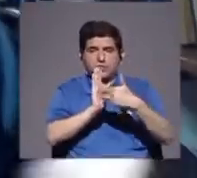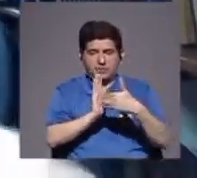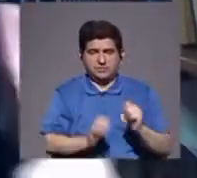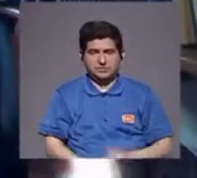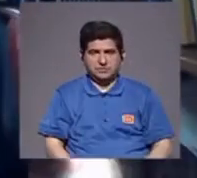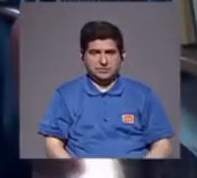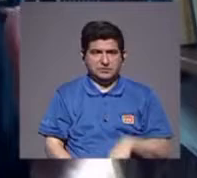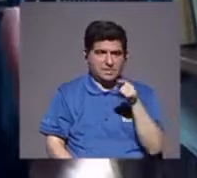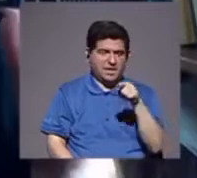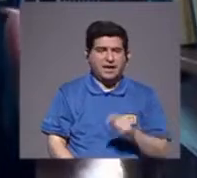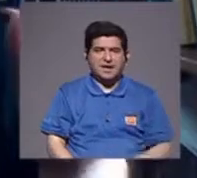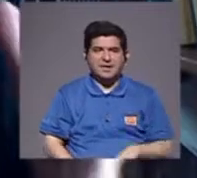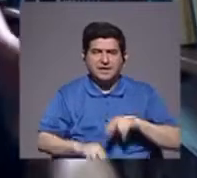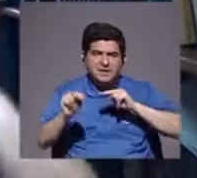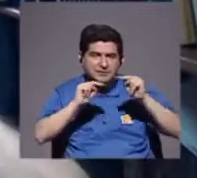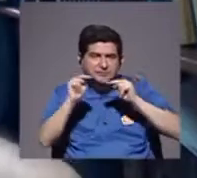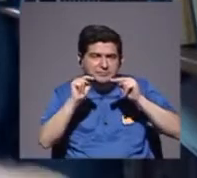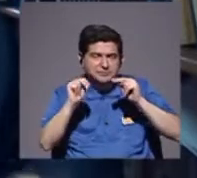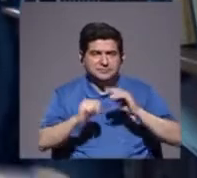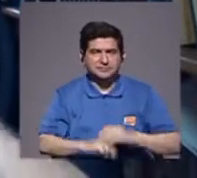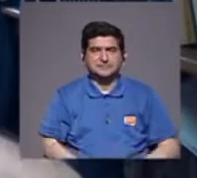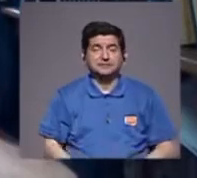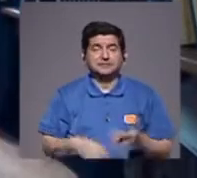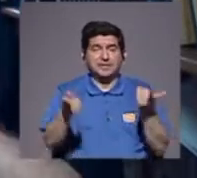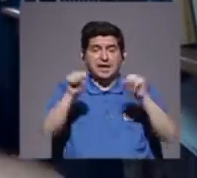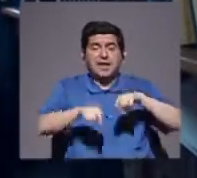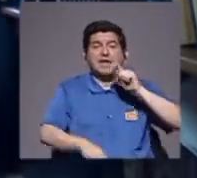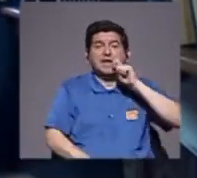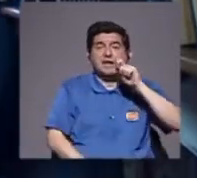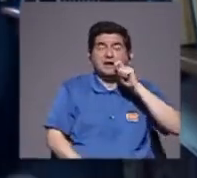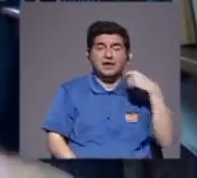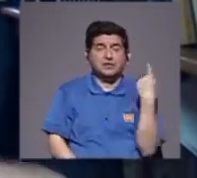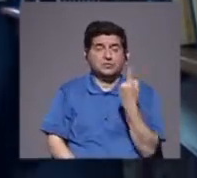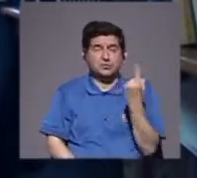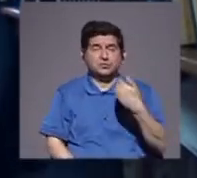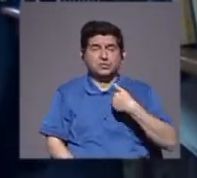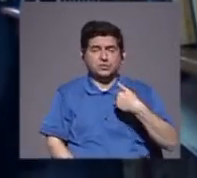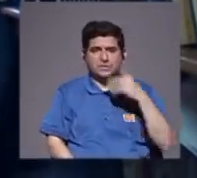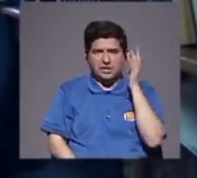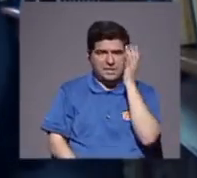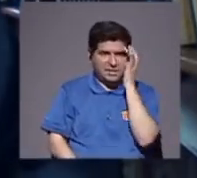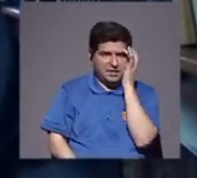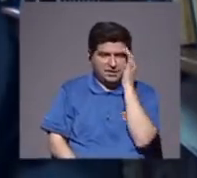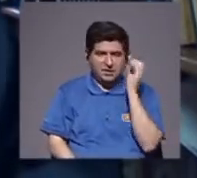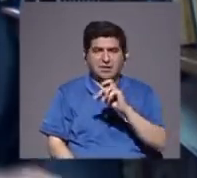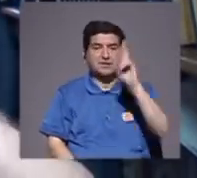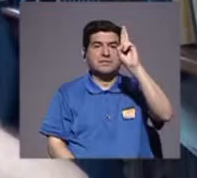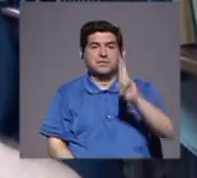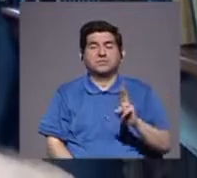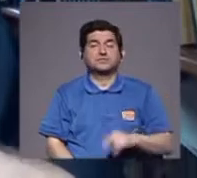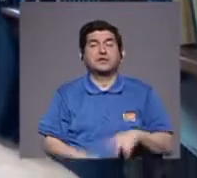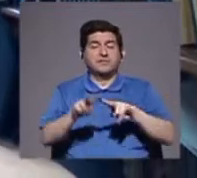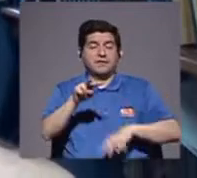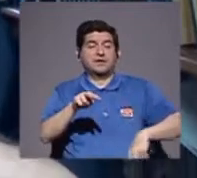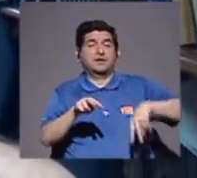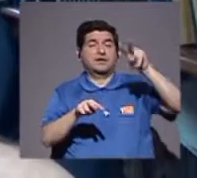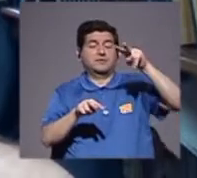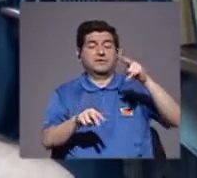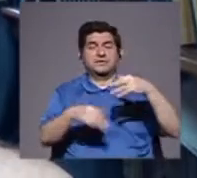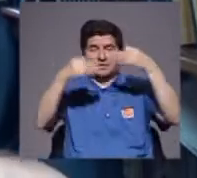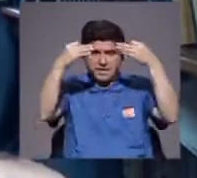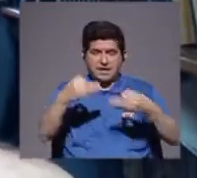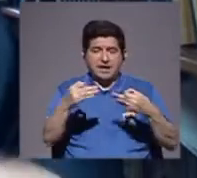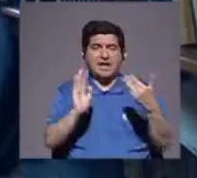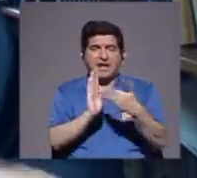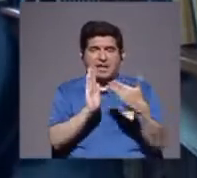llegar, o se va a trasegar eso, en el caso de la marihuana, solo tenemos que preocuparnos, de Costa Rica, es una ventaja, las decisiones que tomemos,